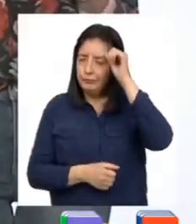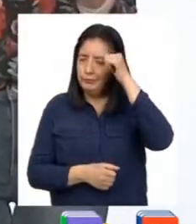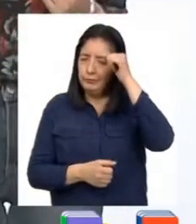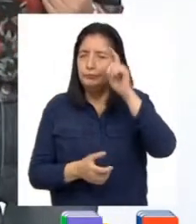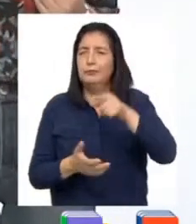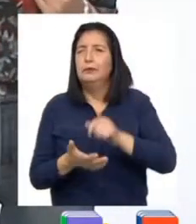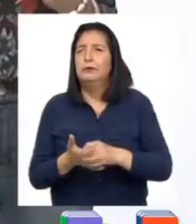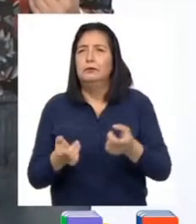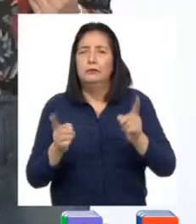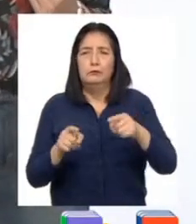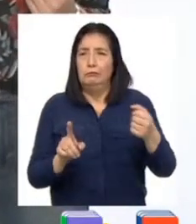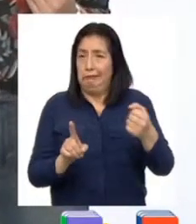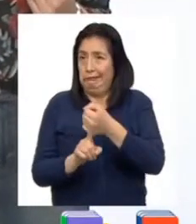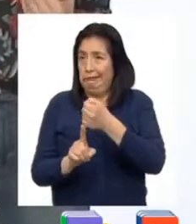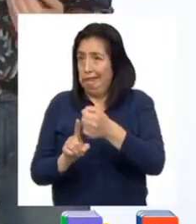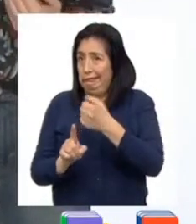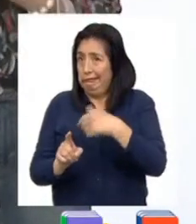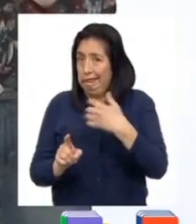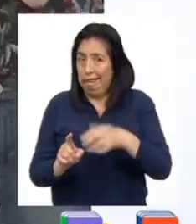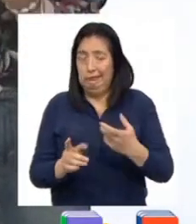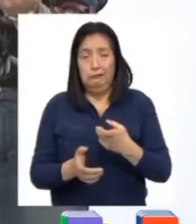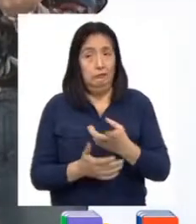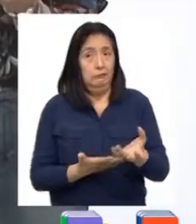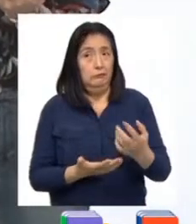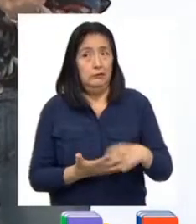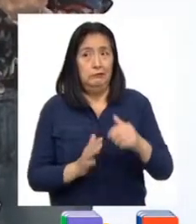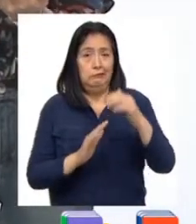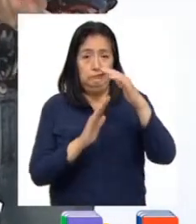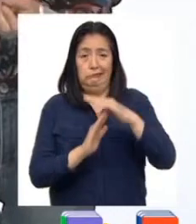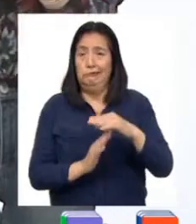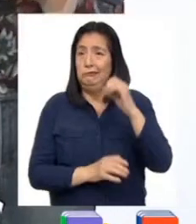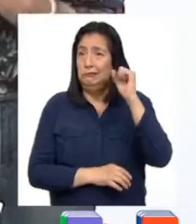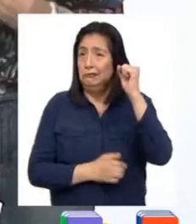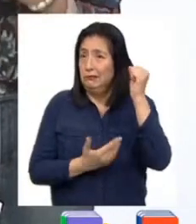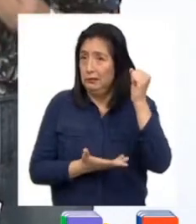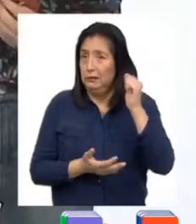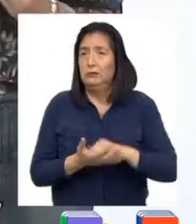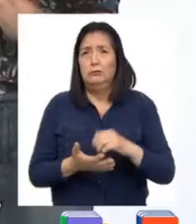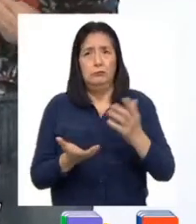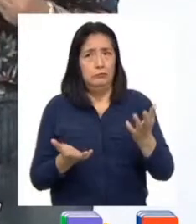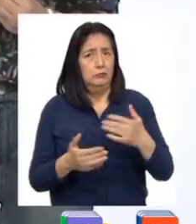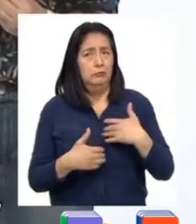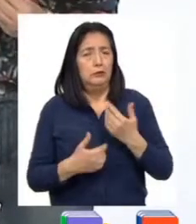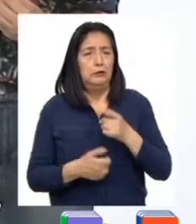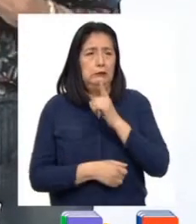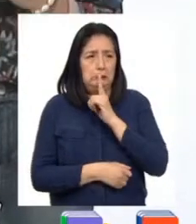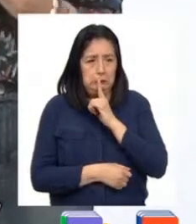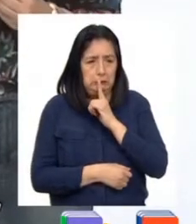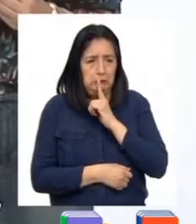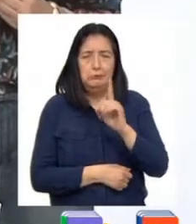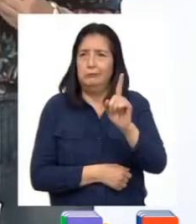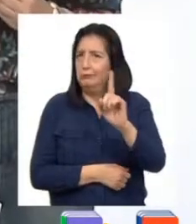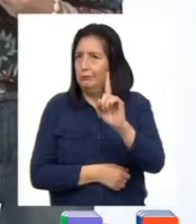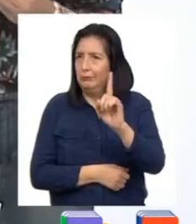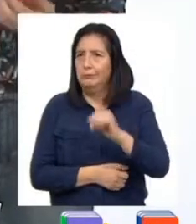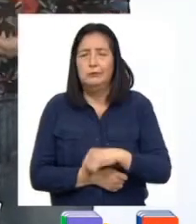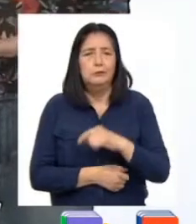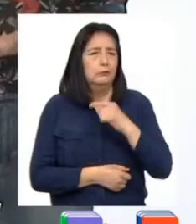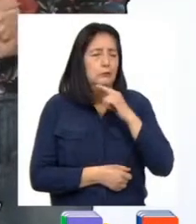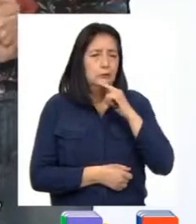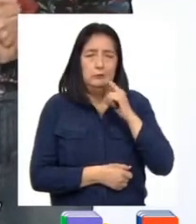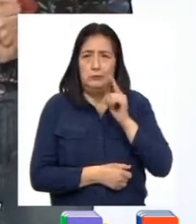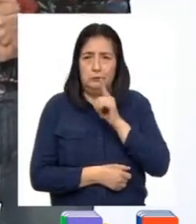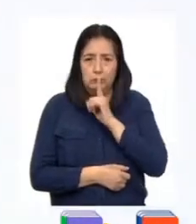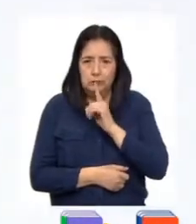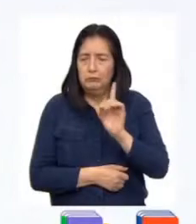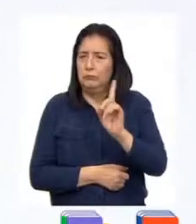Cuando somos víctimas de un acto de violencia y se vulneran nuestros derechos, no podemos quedarnos callados ni calladas. Debemos